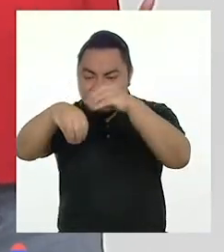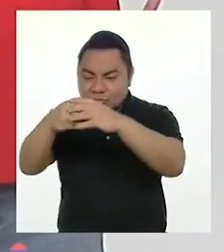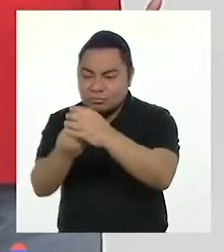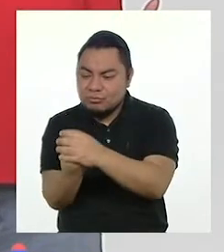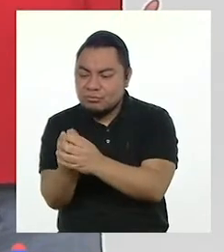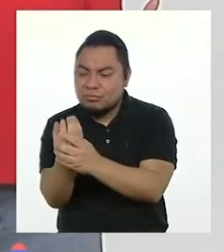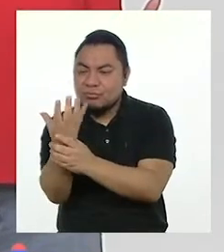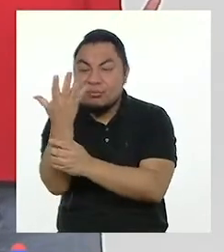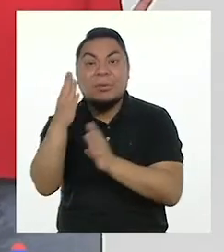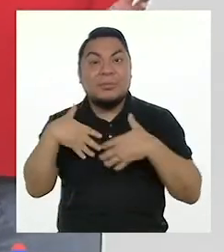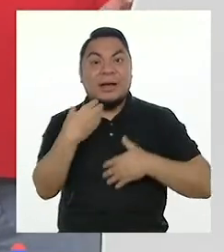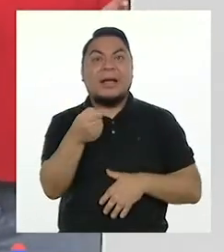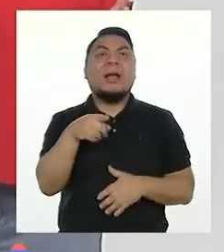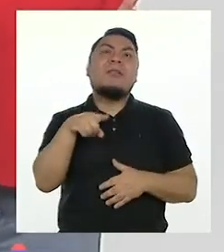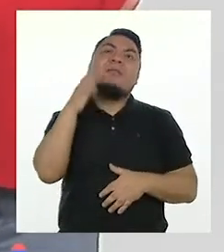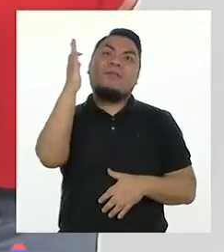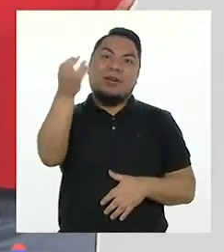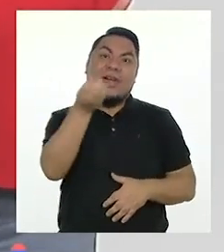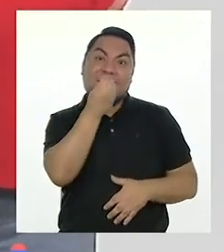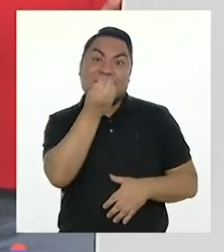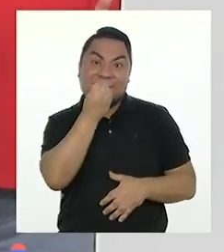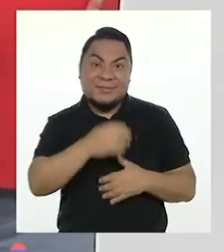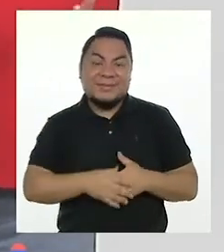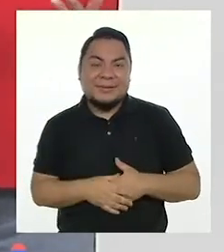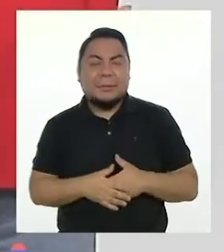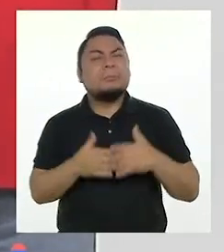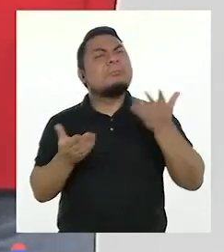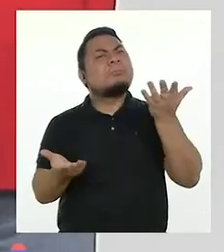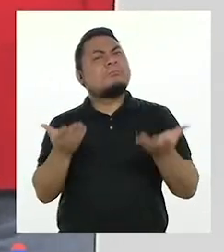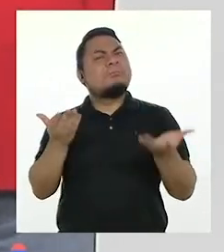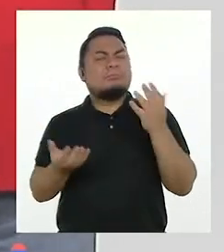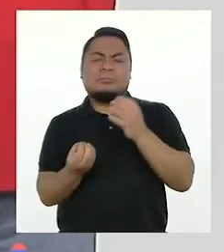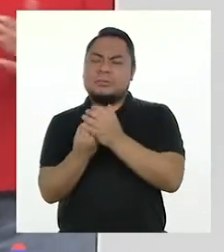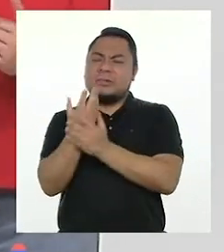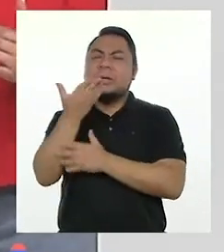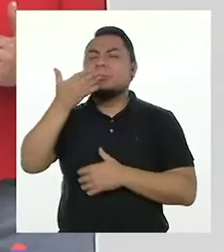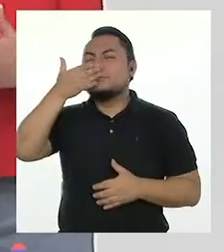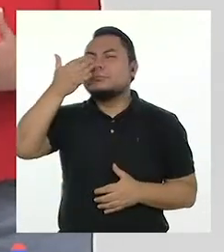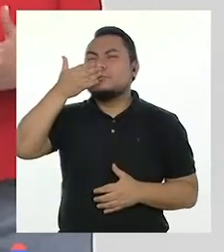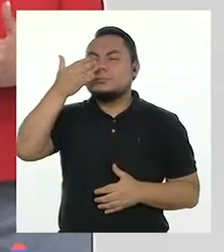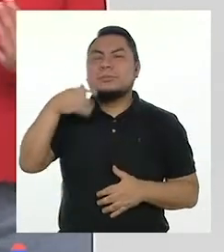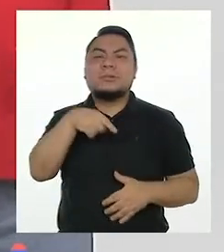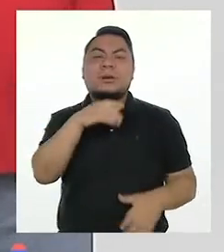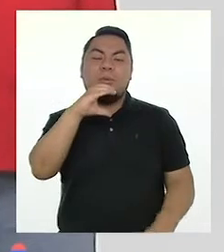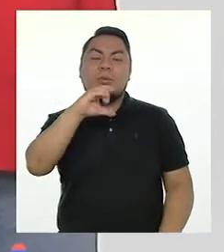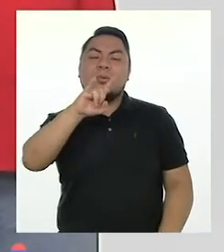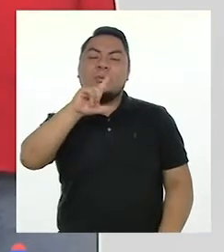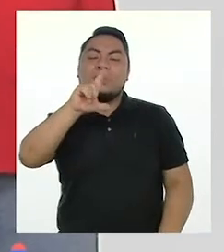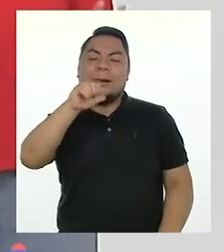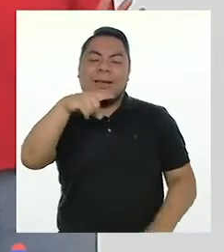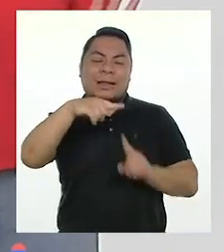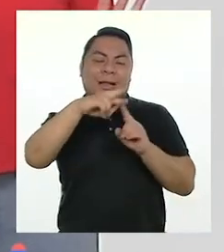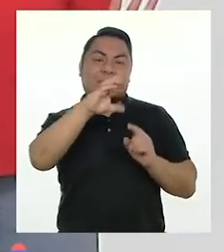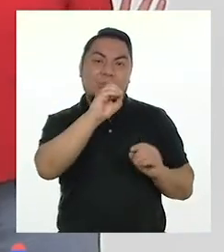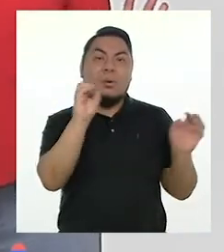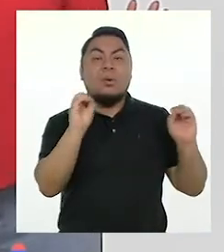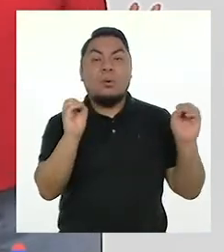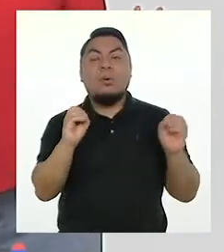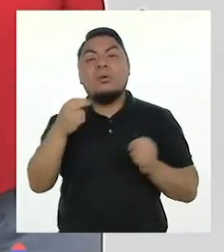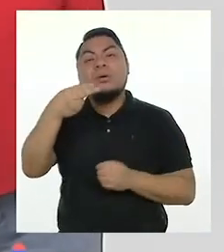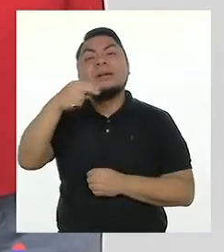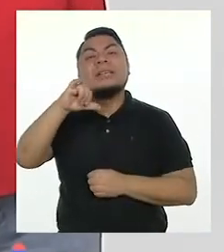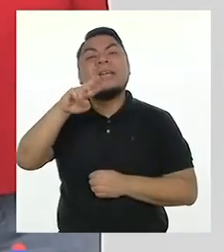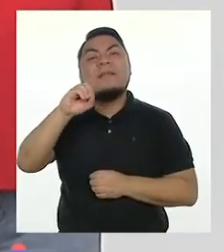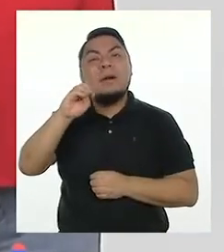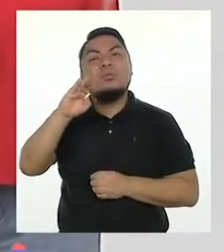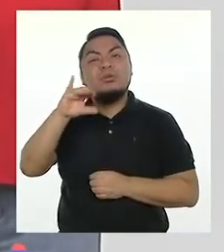vegetal que podamos comer. Tal vez pueden ser algunas hierbas aromáticas como el culantro o la hierbabuena. O